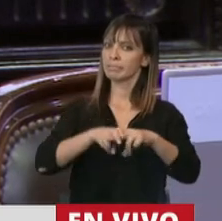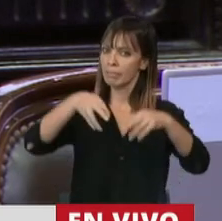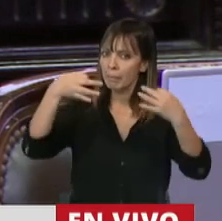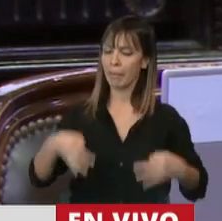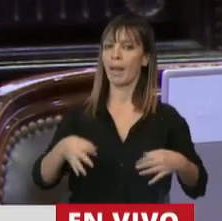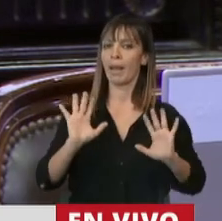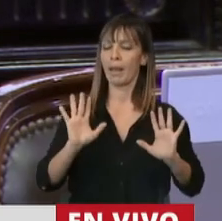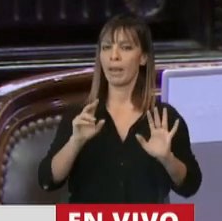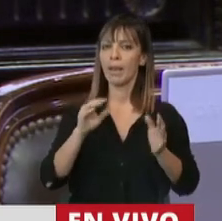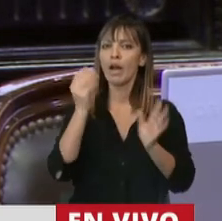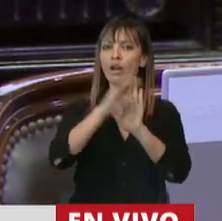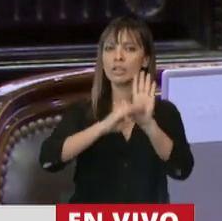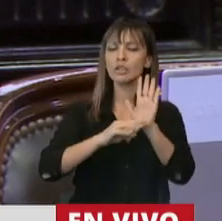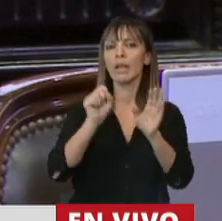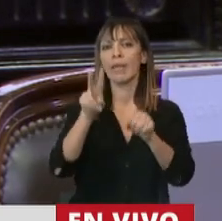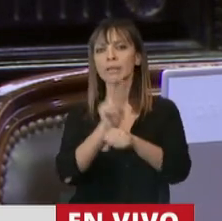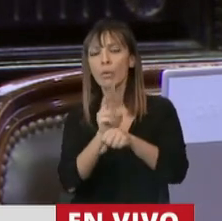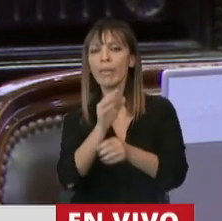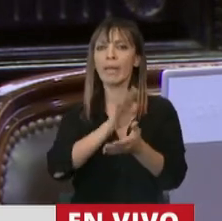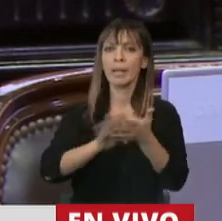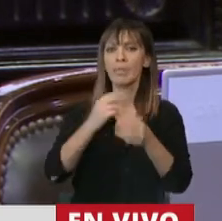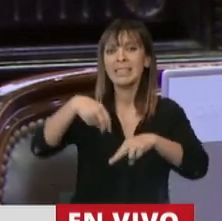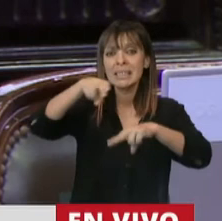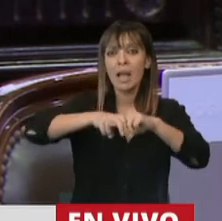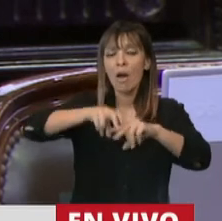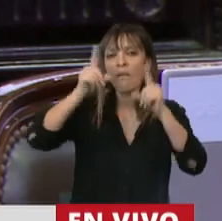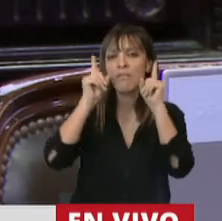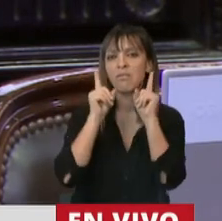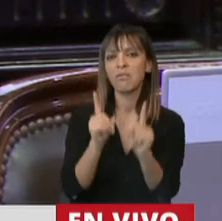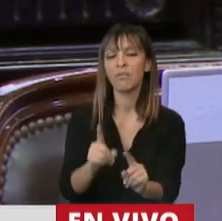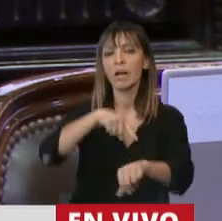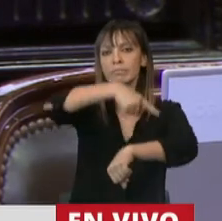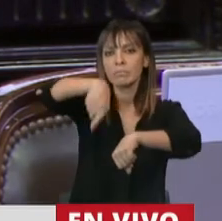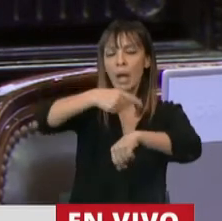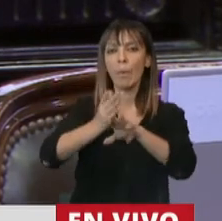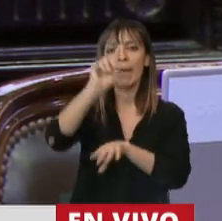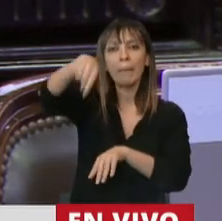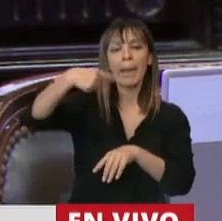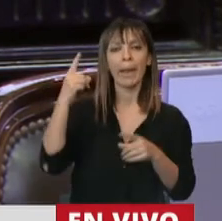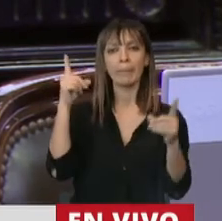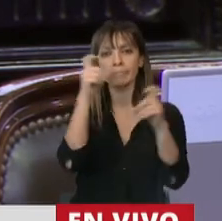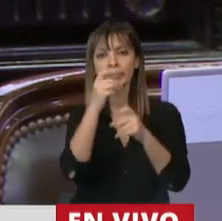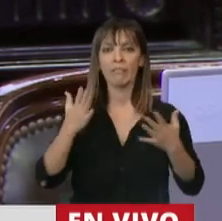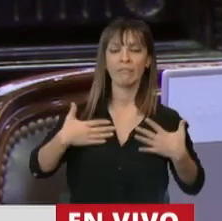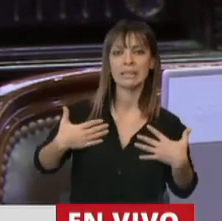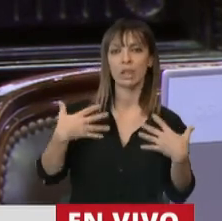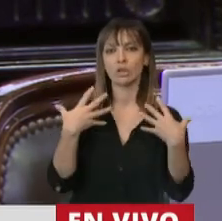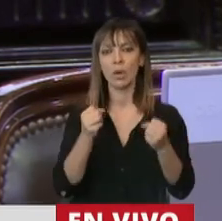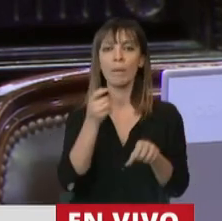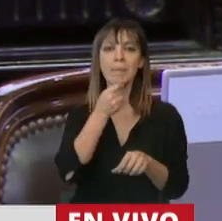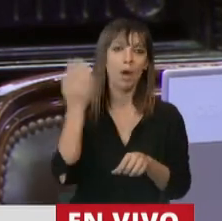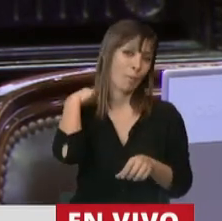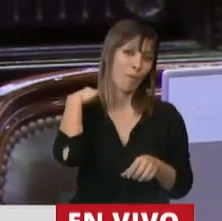condiciones de seguridad y higiene para trabajadores que van a estar sentados durante mucho tiempo y que por eso pueden tener problemas físicos como la